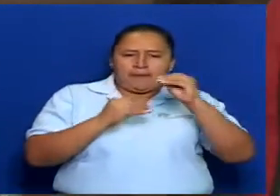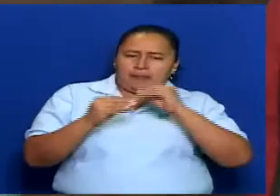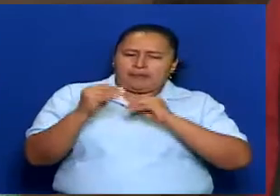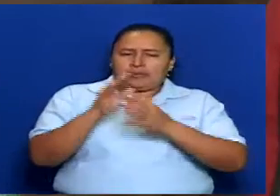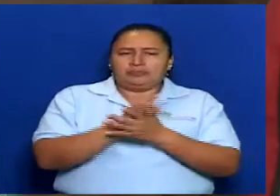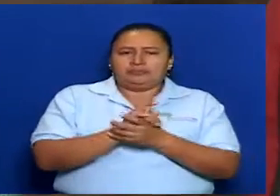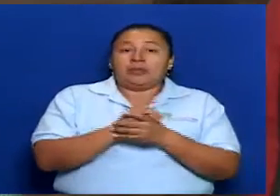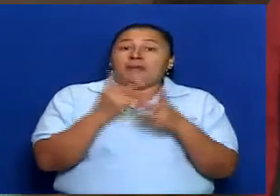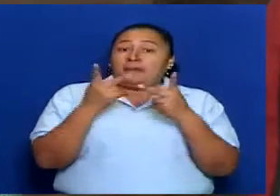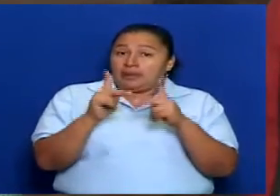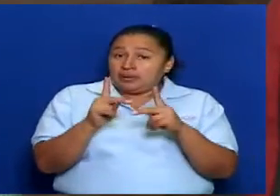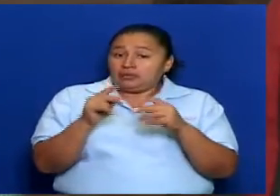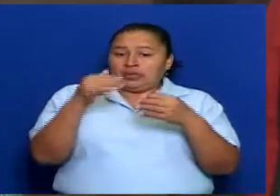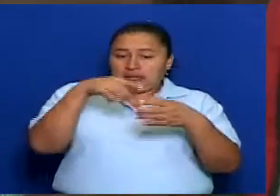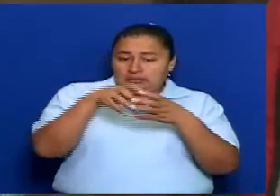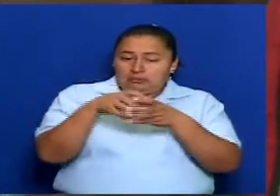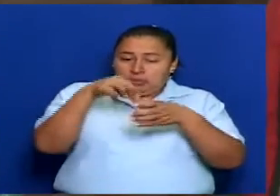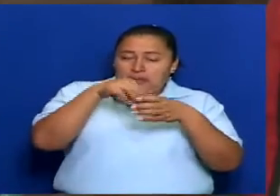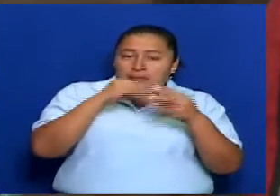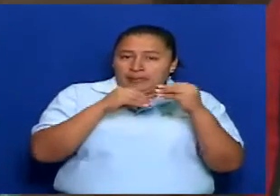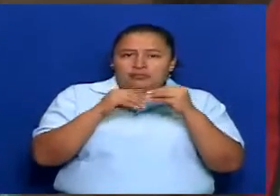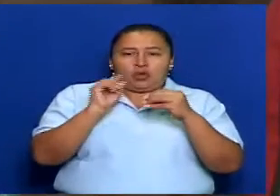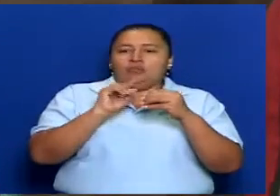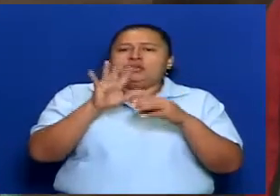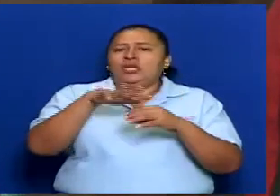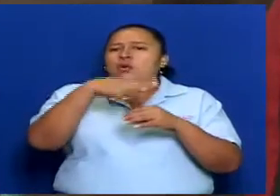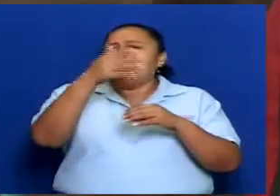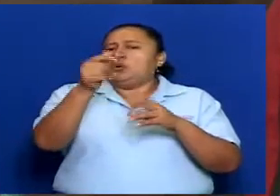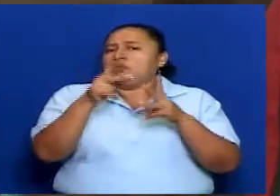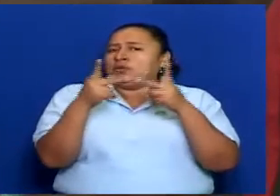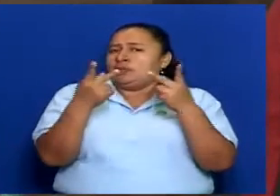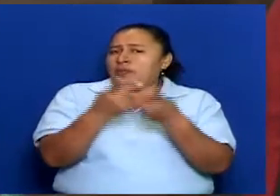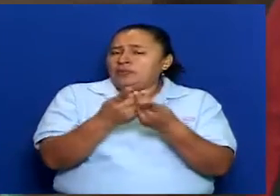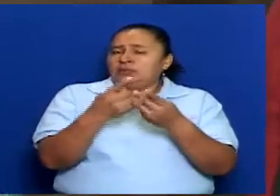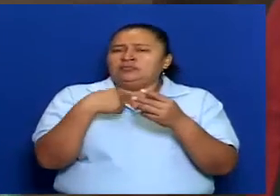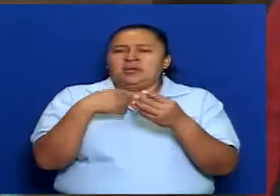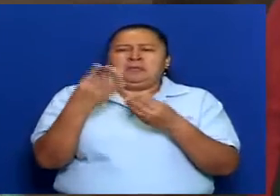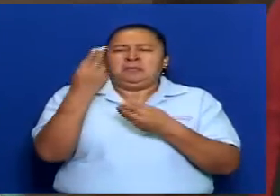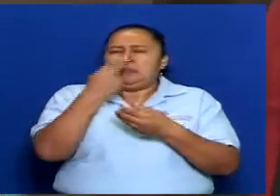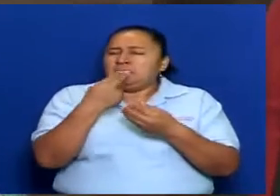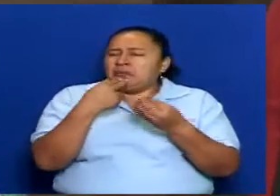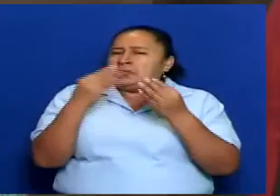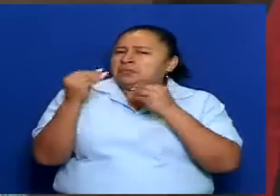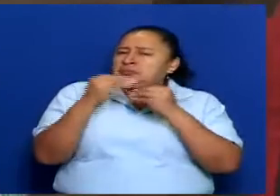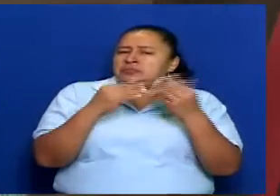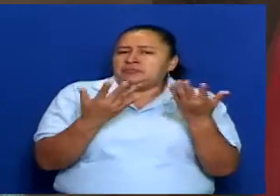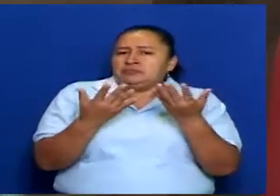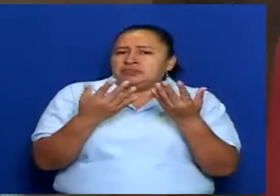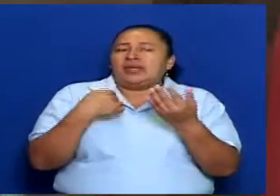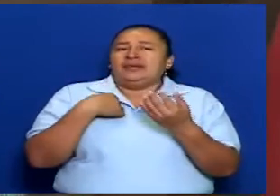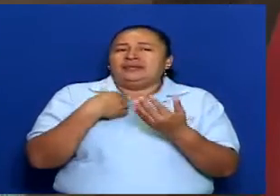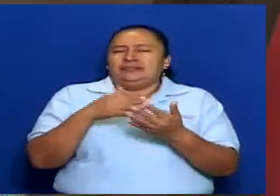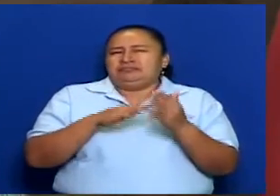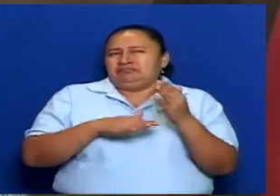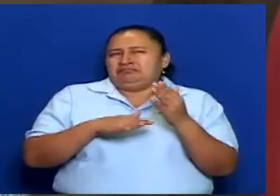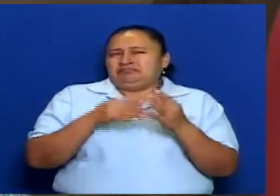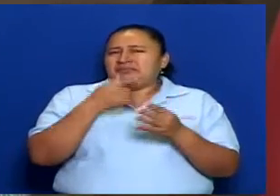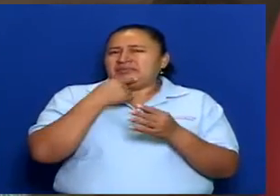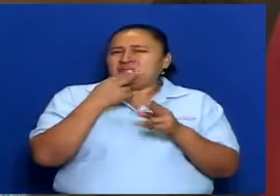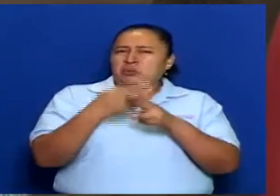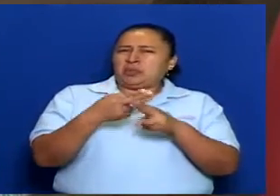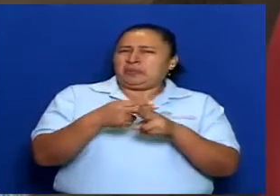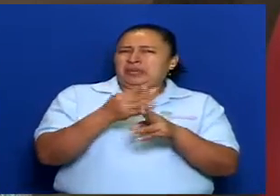las diferentes representaciones de los pueblos y sentíamos que básicamente el nombre anterior